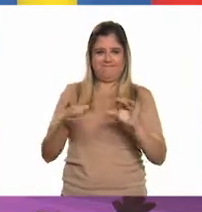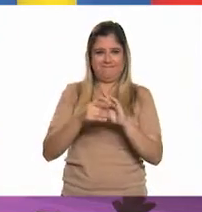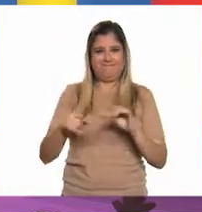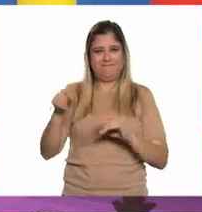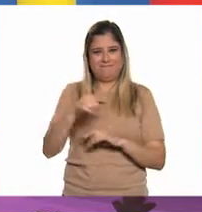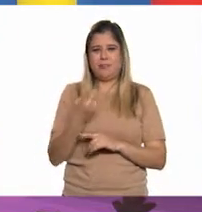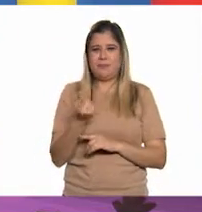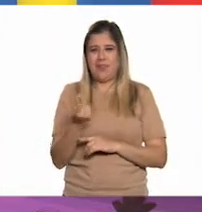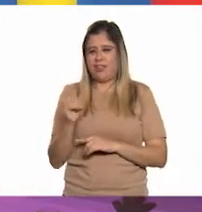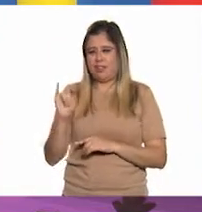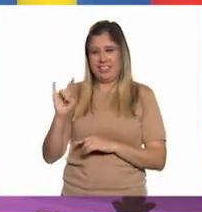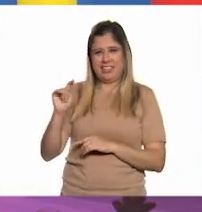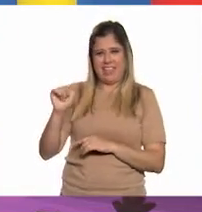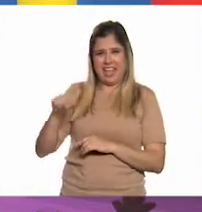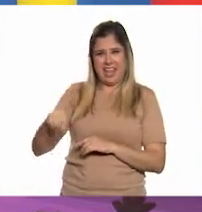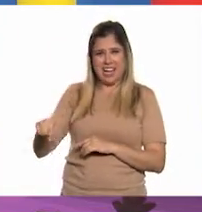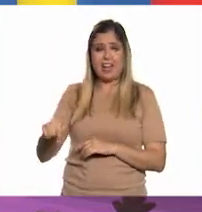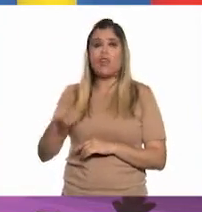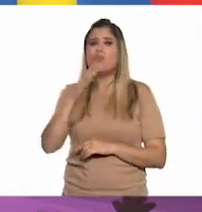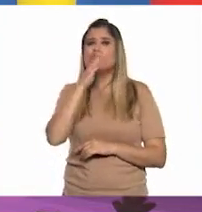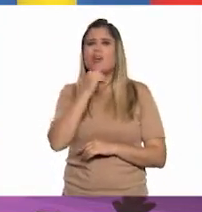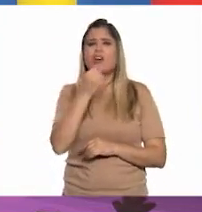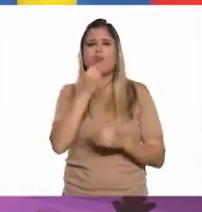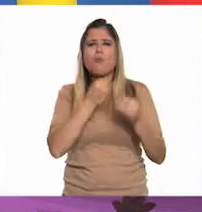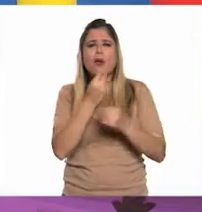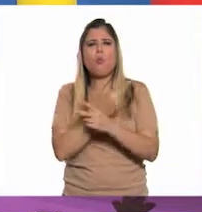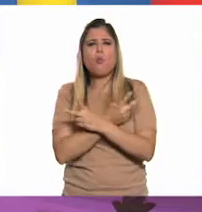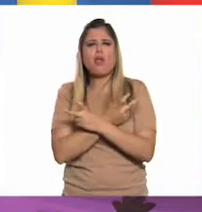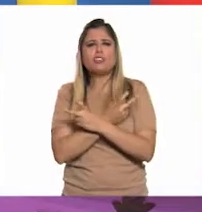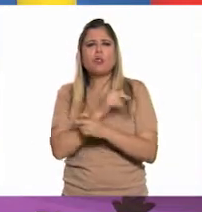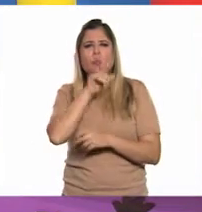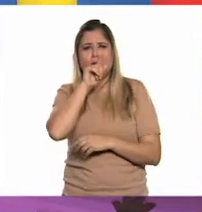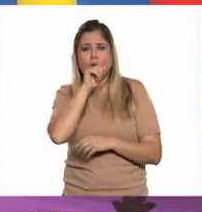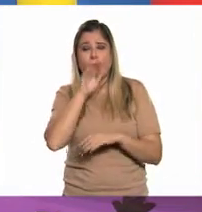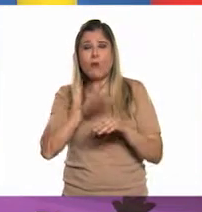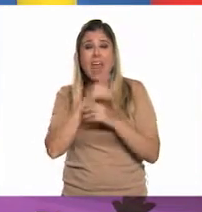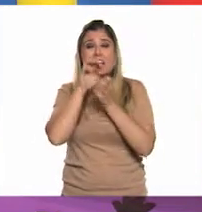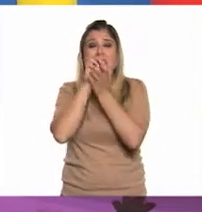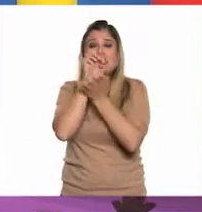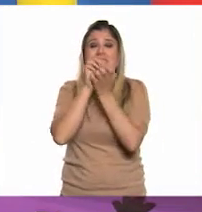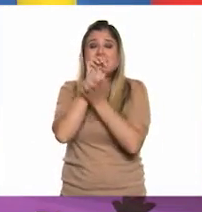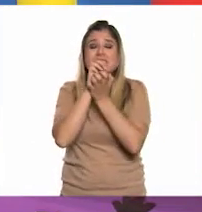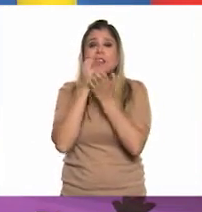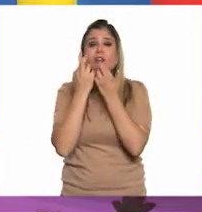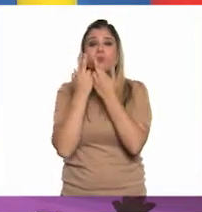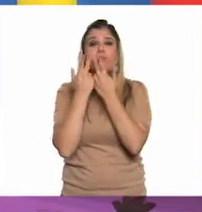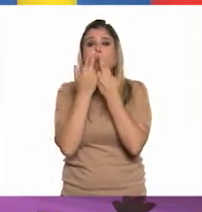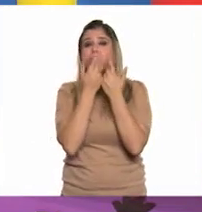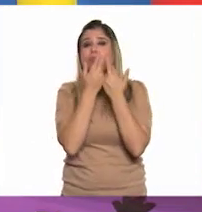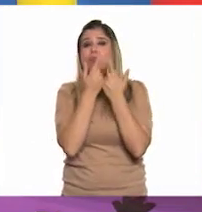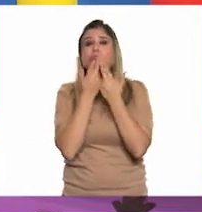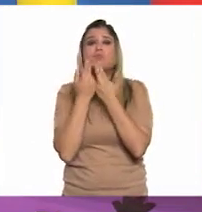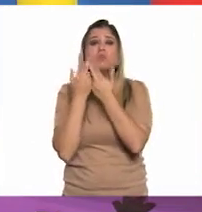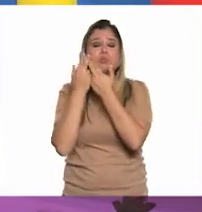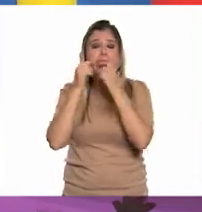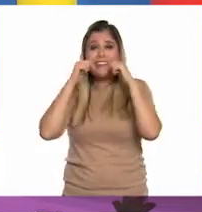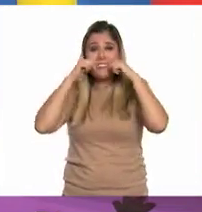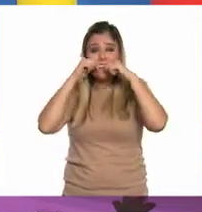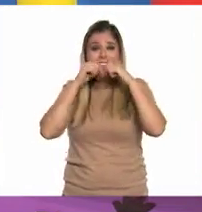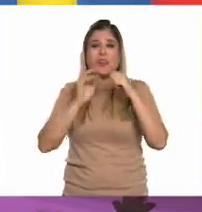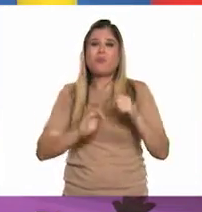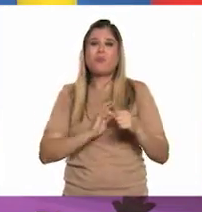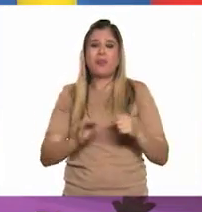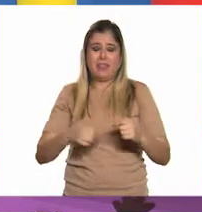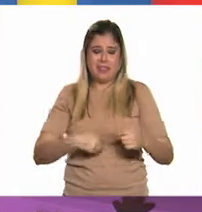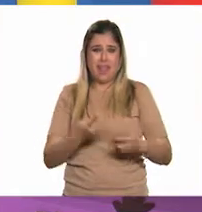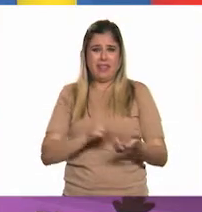Titán, este, pues, bueno, no puede comer huesos de pollo porque cuando los trituran, se rompen y se forman astillitas que, bueno, pueden lastimar su